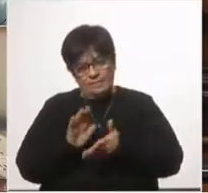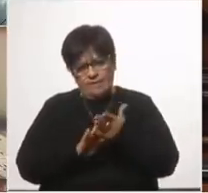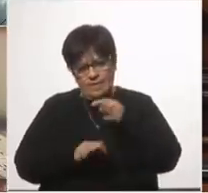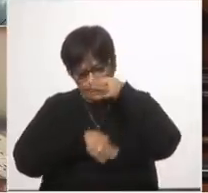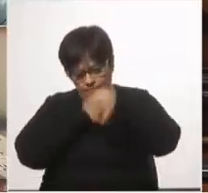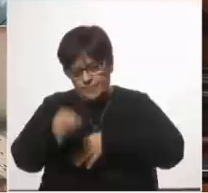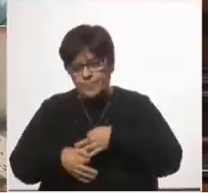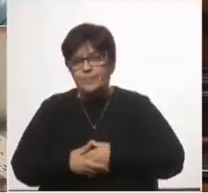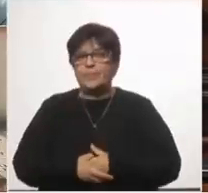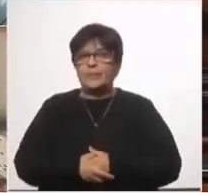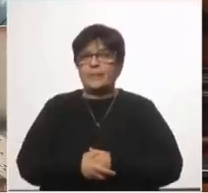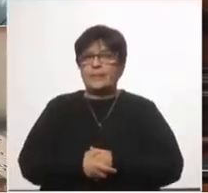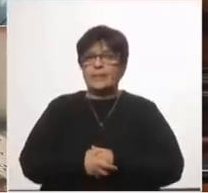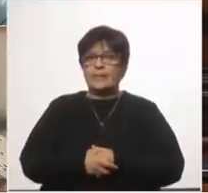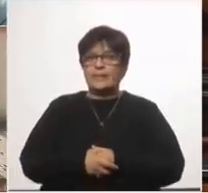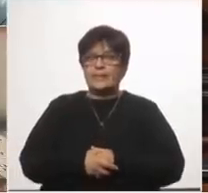hablar